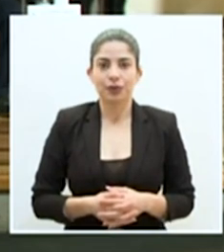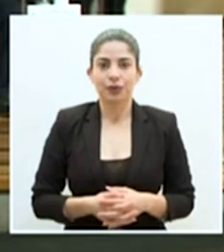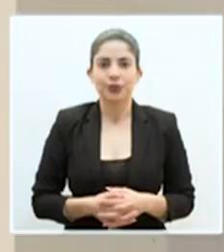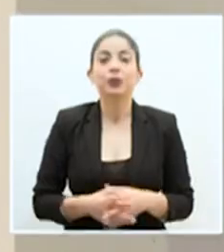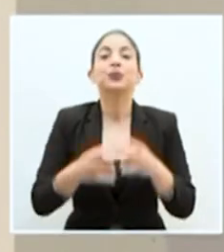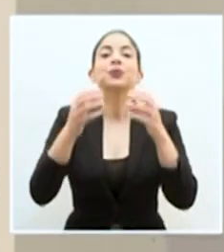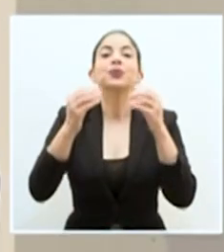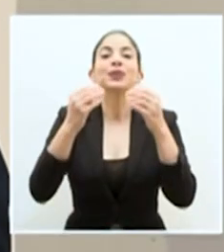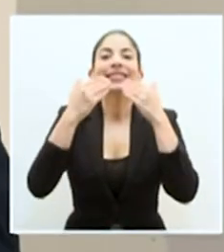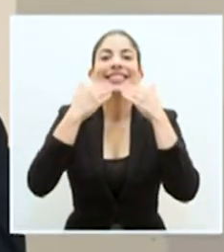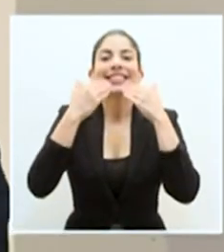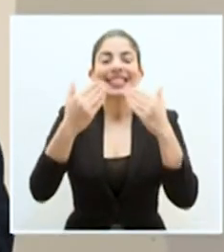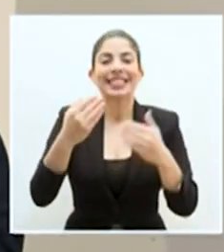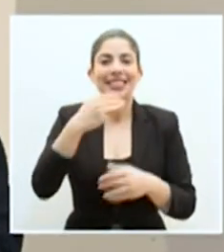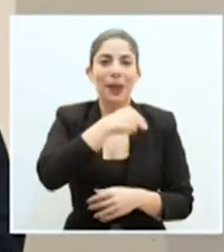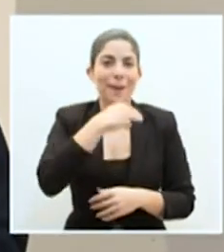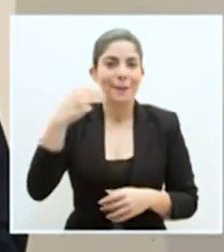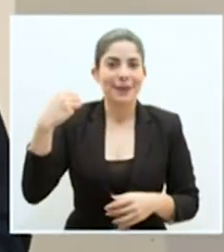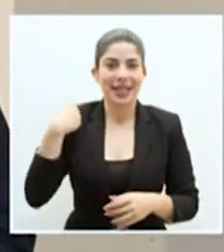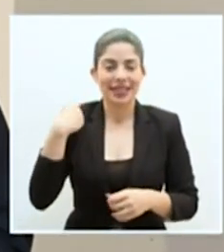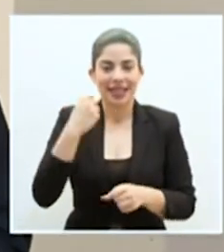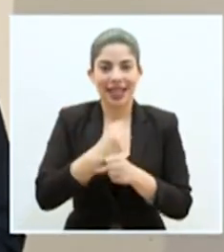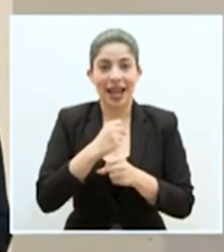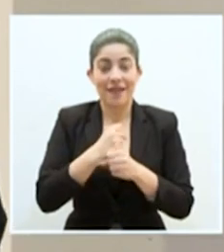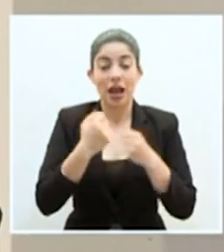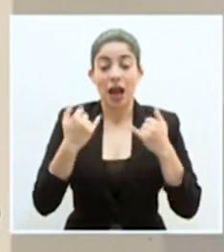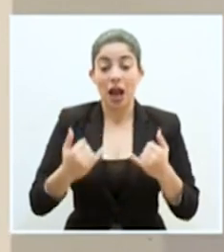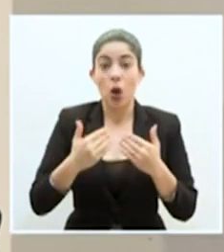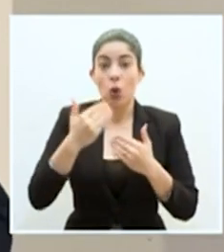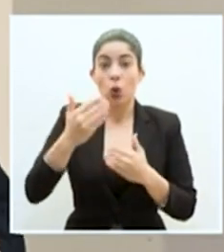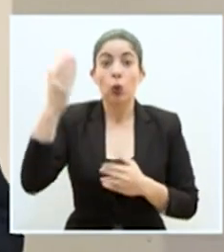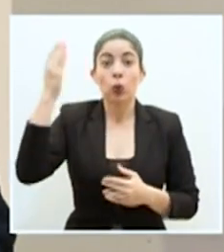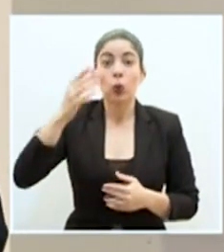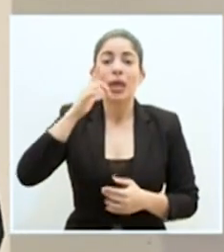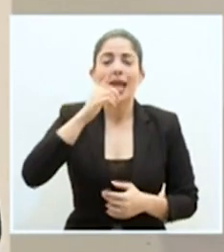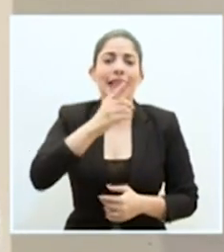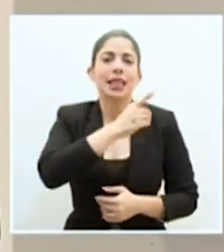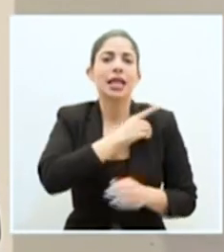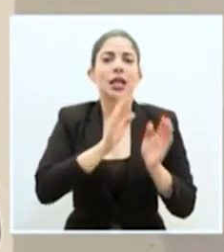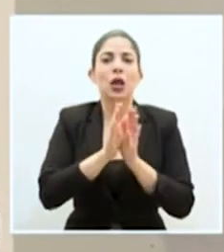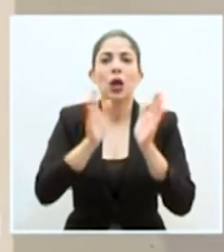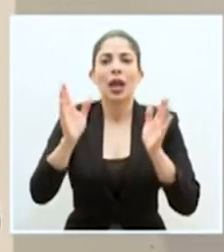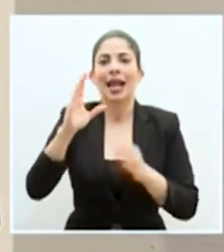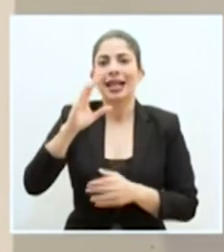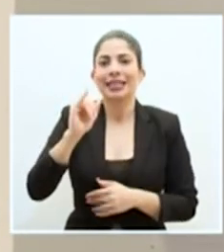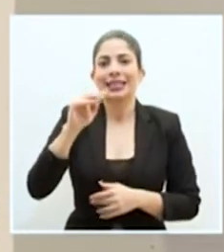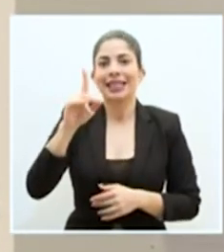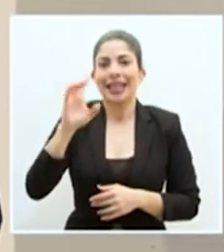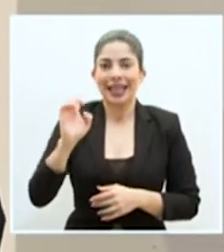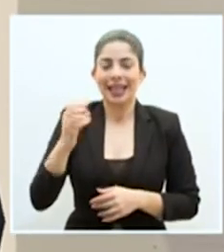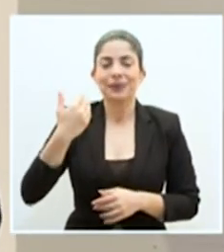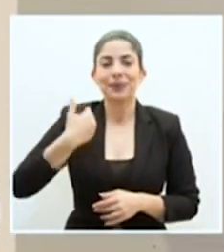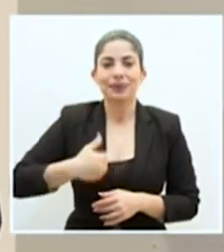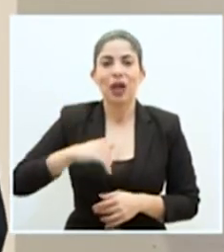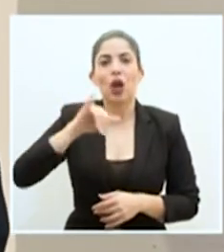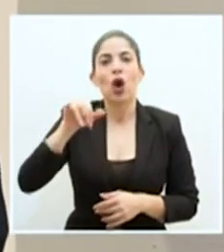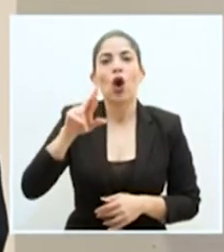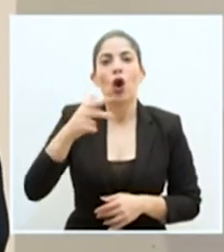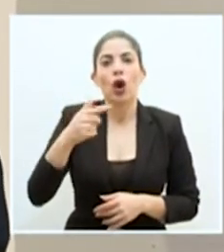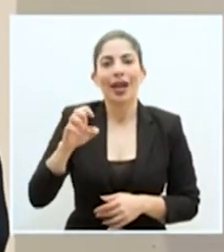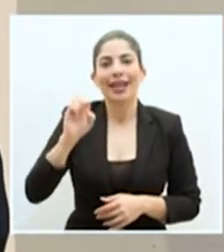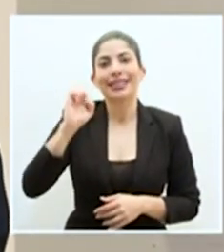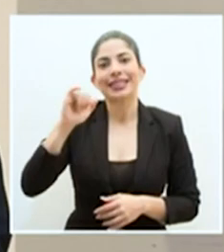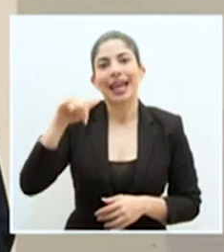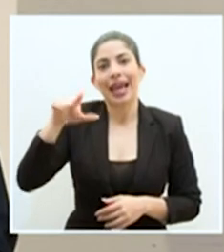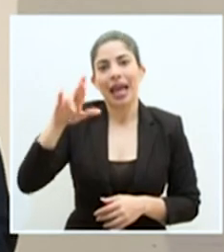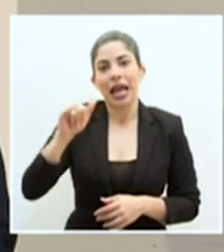Muchas gracias a la ministra de Trabajo. A continuación, escucharemos al director general de la CINDE, el señor Jorge Sequeira, quien nos dará el